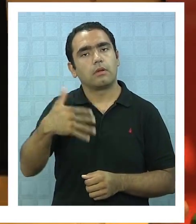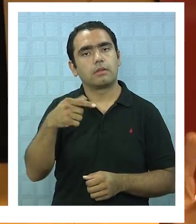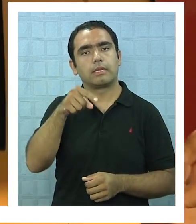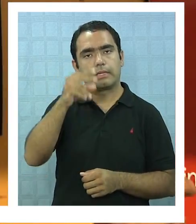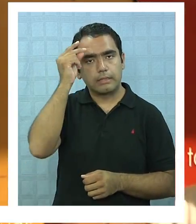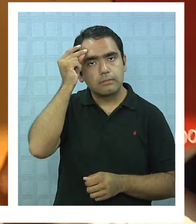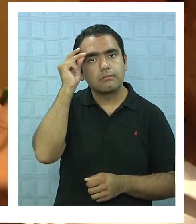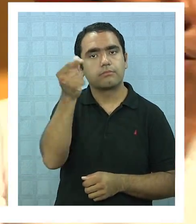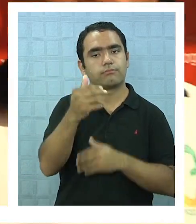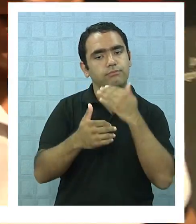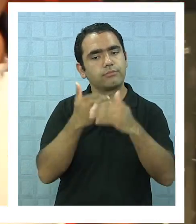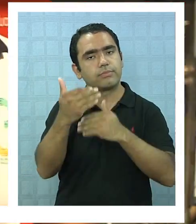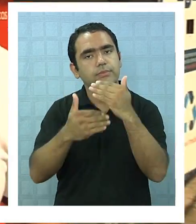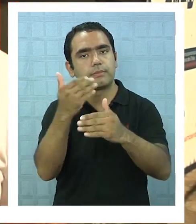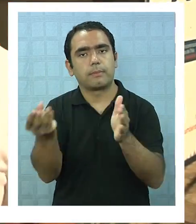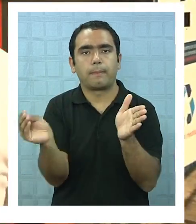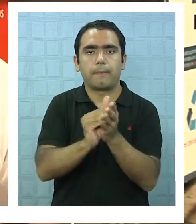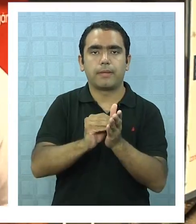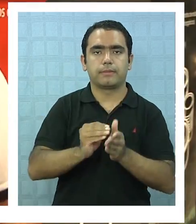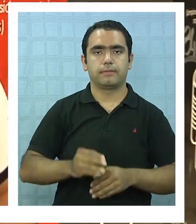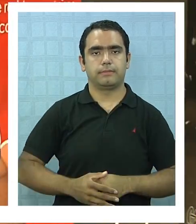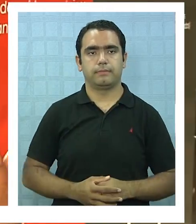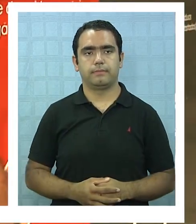tipo de iniciativas prosperen. ¡Esperen!